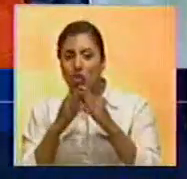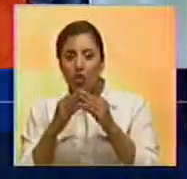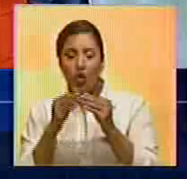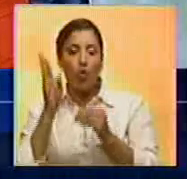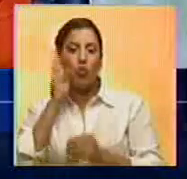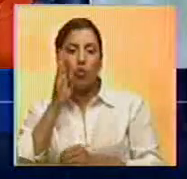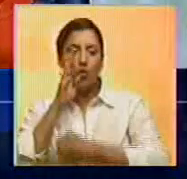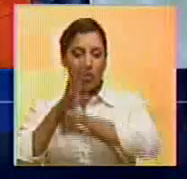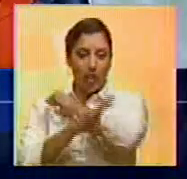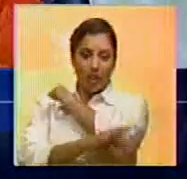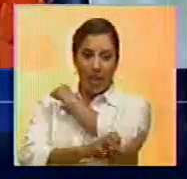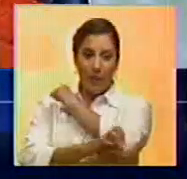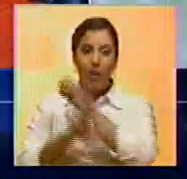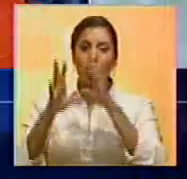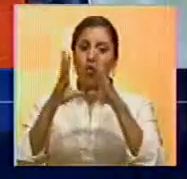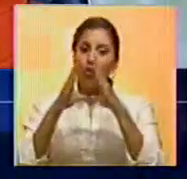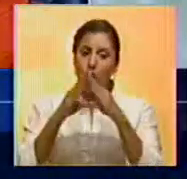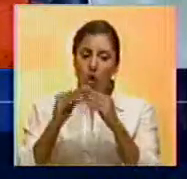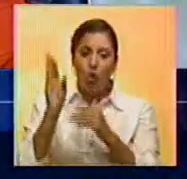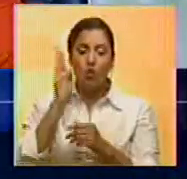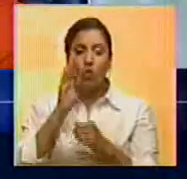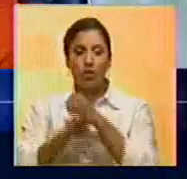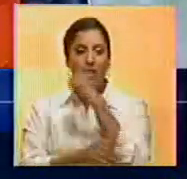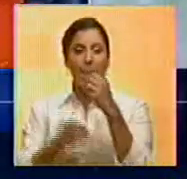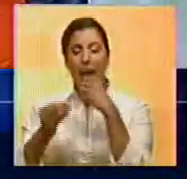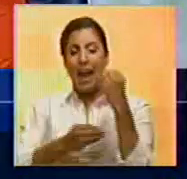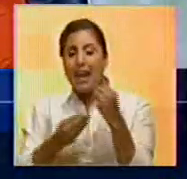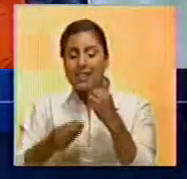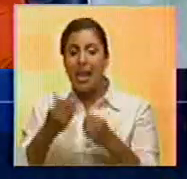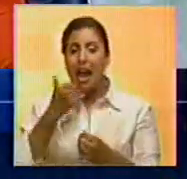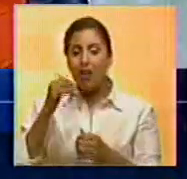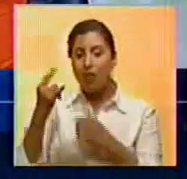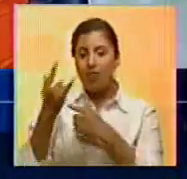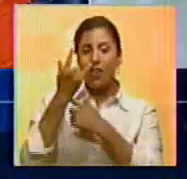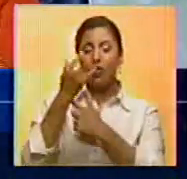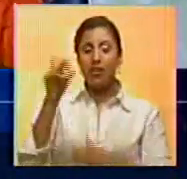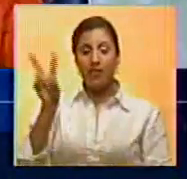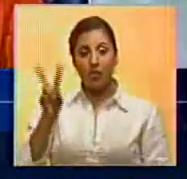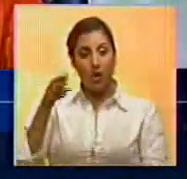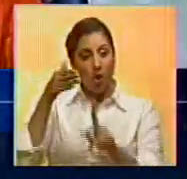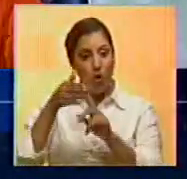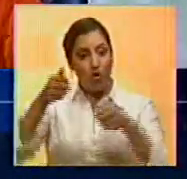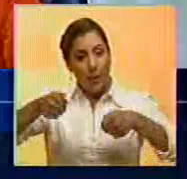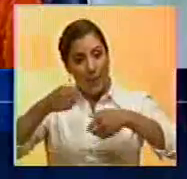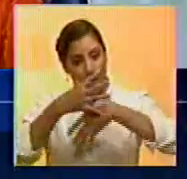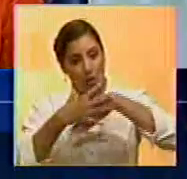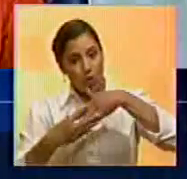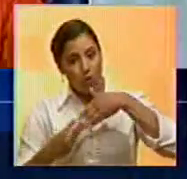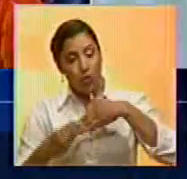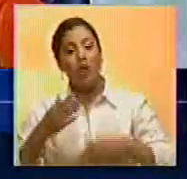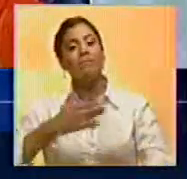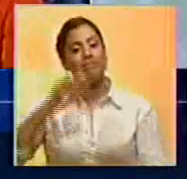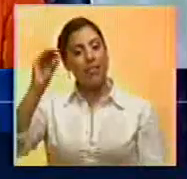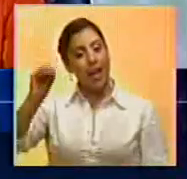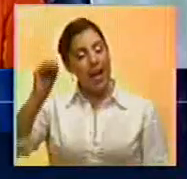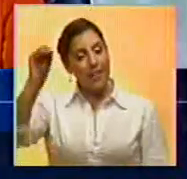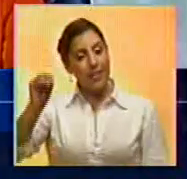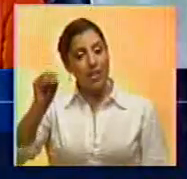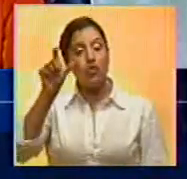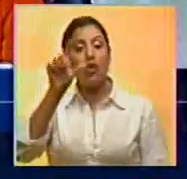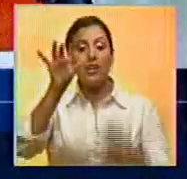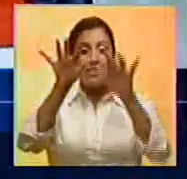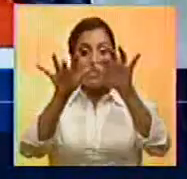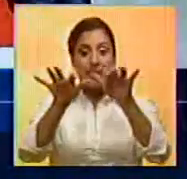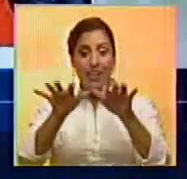confabulación, toda esta conspiración para cometer un fraude contra Venezuela y el Mercosur, solicita a la